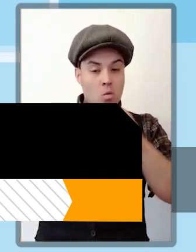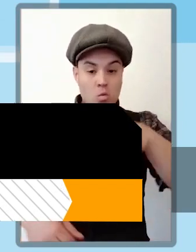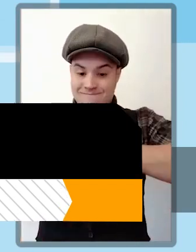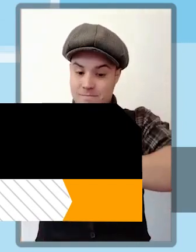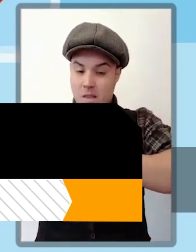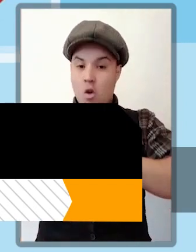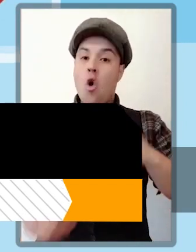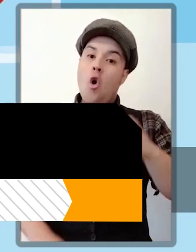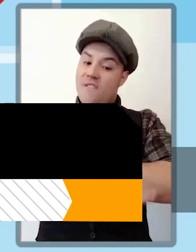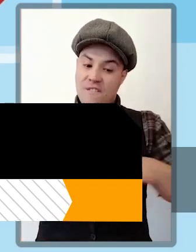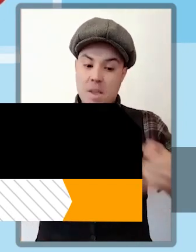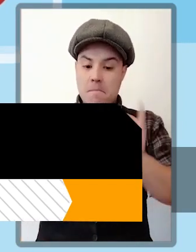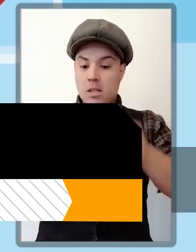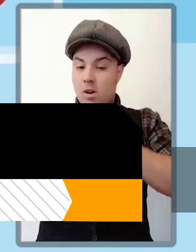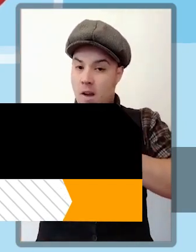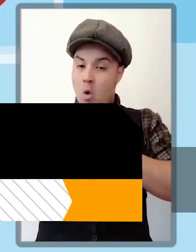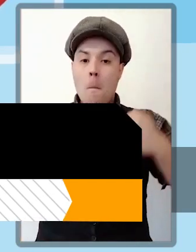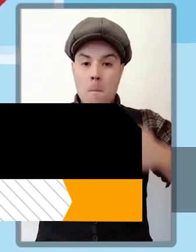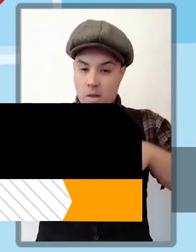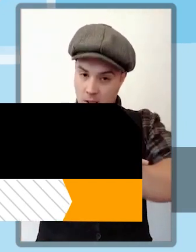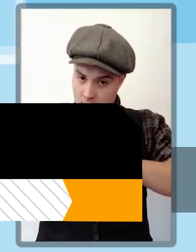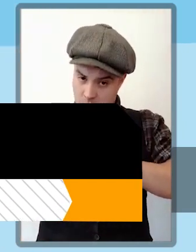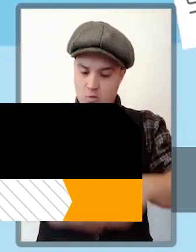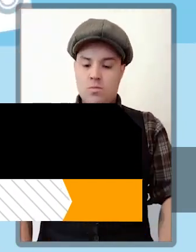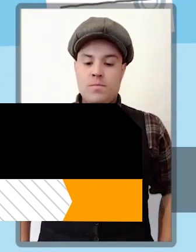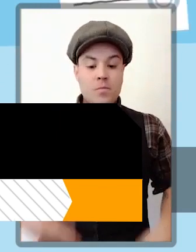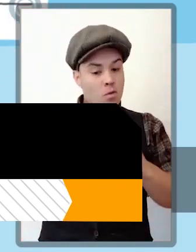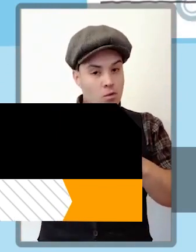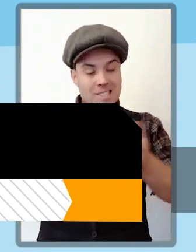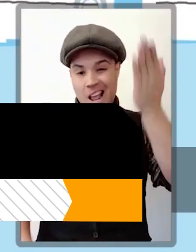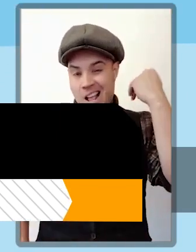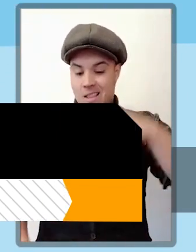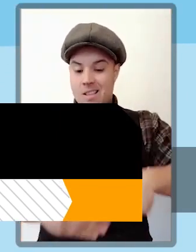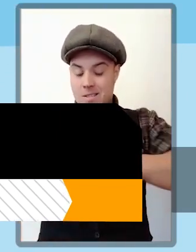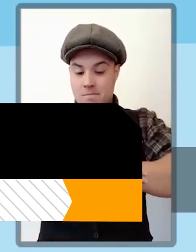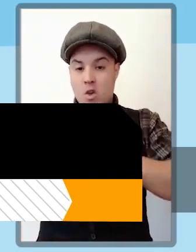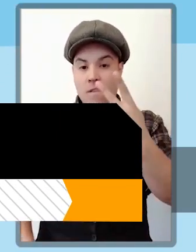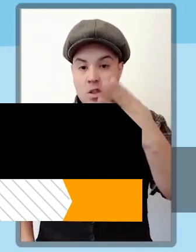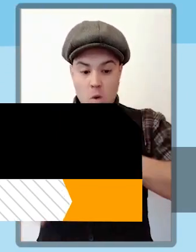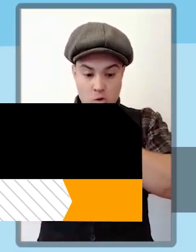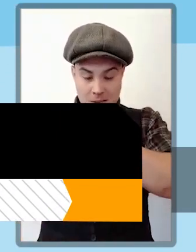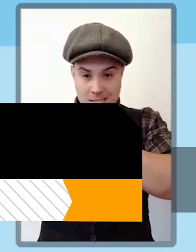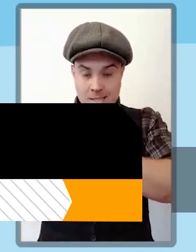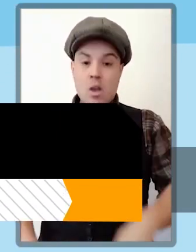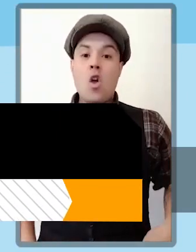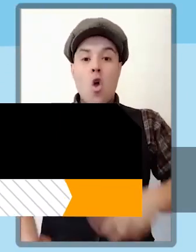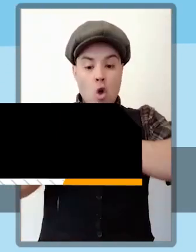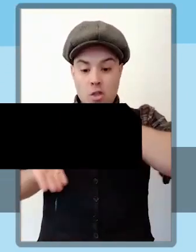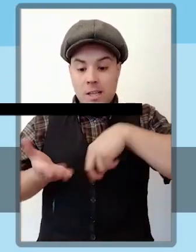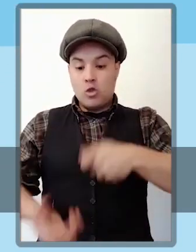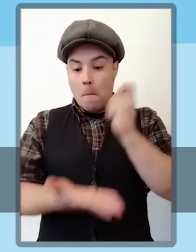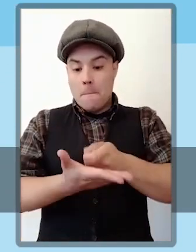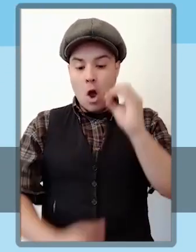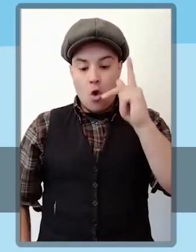no tengan suficientes recursos en su SIC al momento de perder su empleo y hayan agotado los fondos del seguro de cesantía. Para